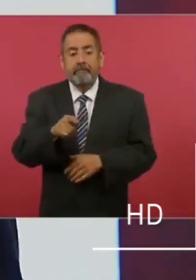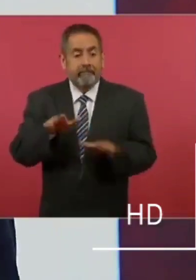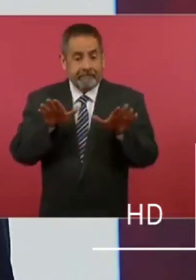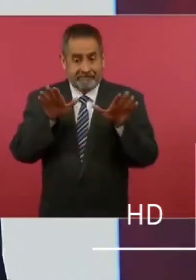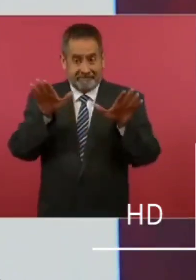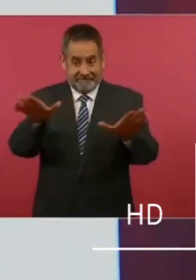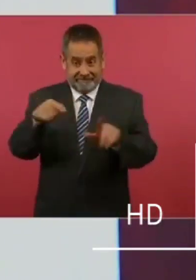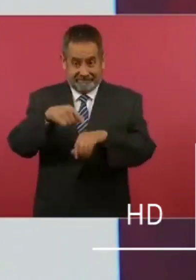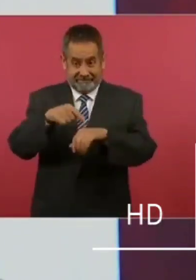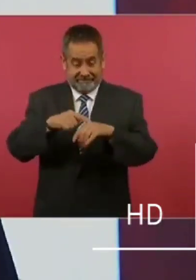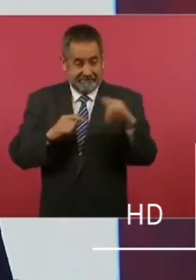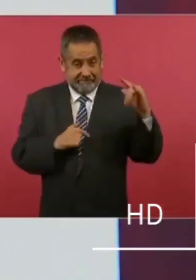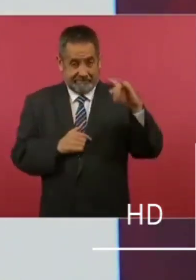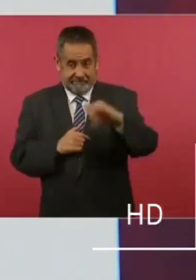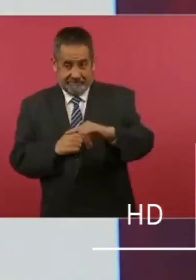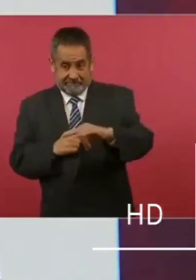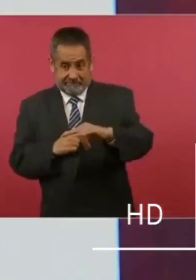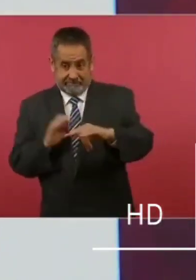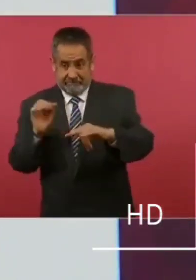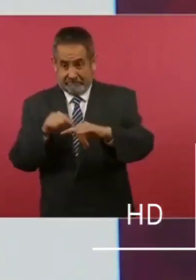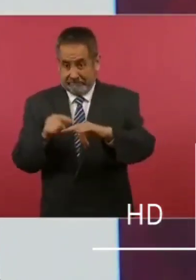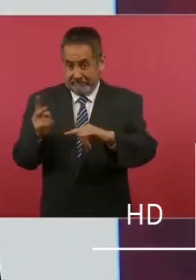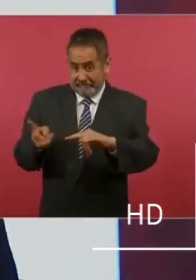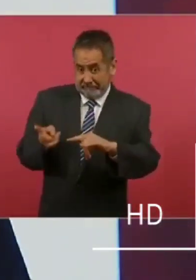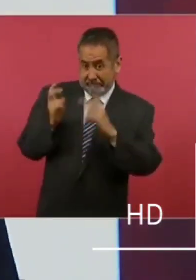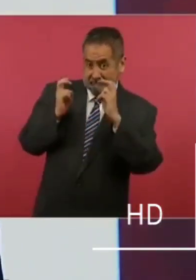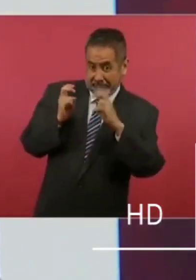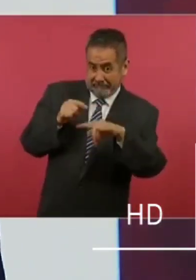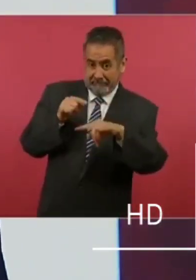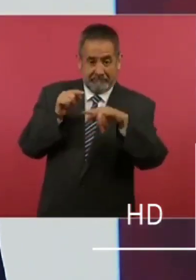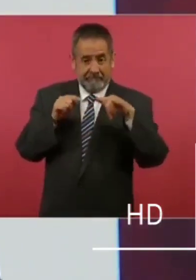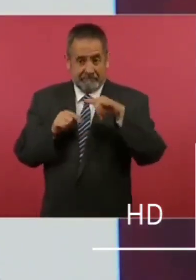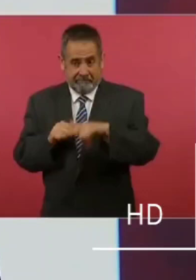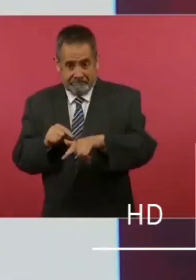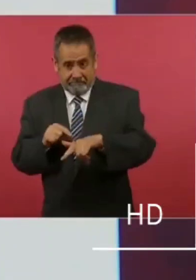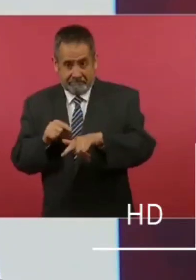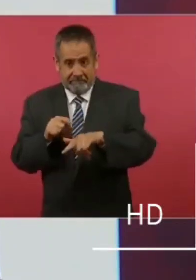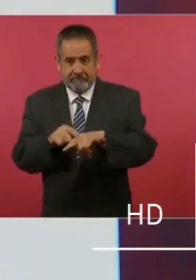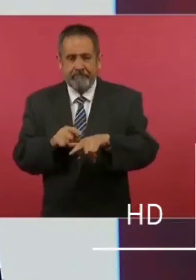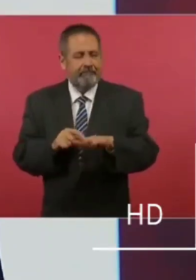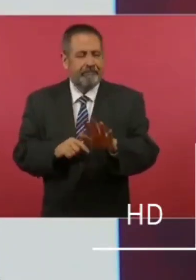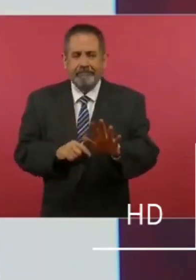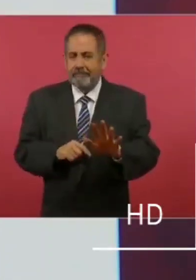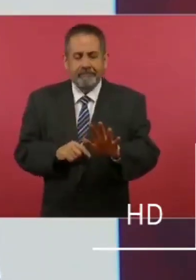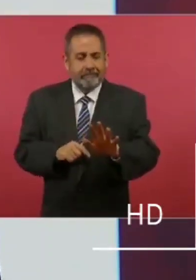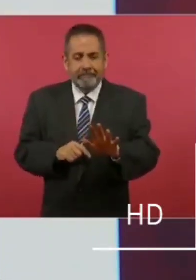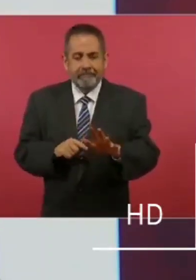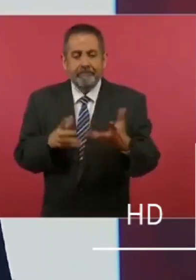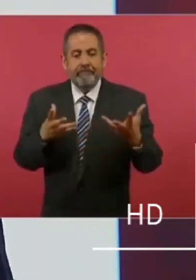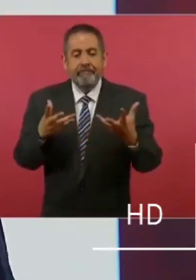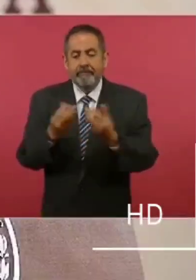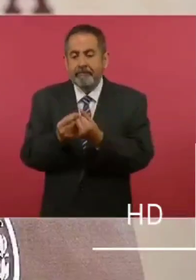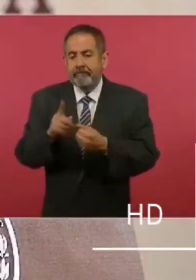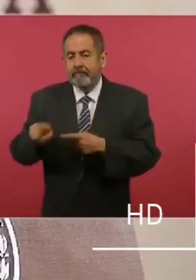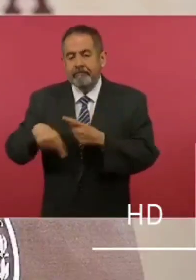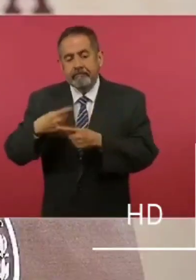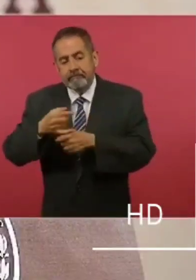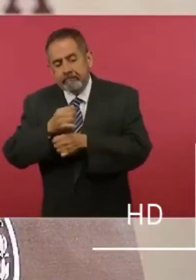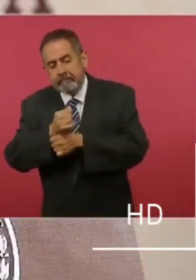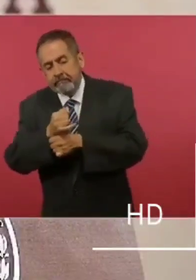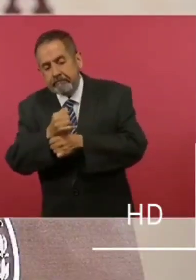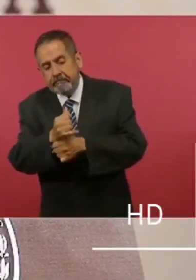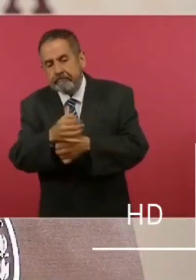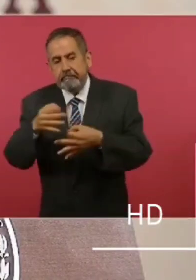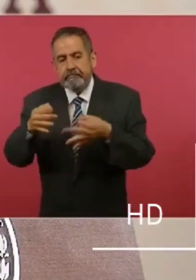aeronave que supuestamente había sido robada de los de la Ciudad de México está relacionada con una carpeta de investigación